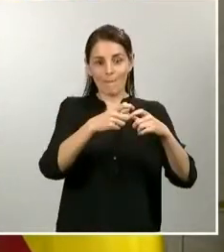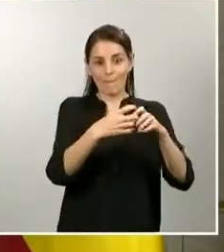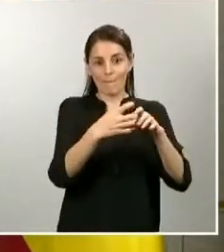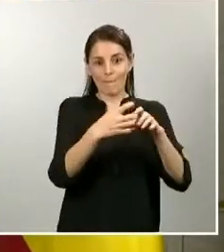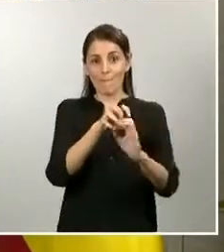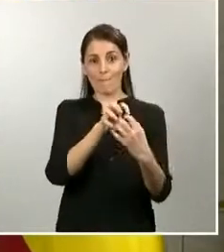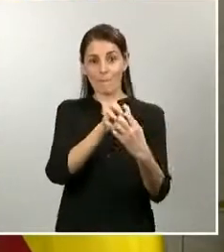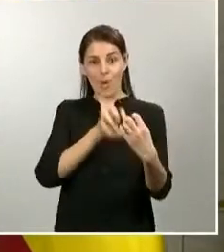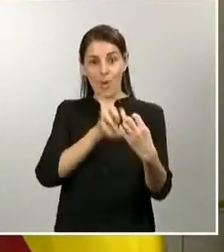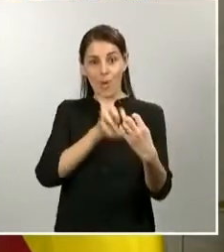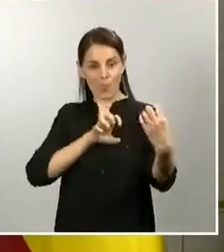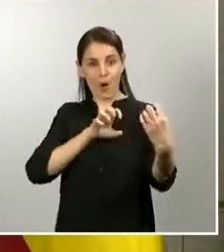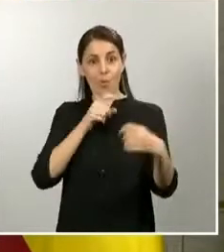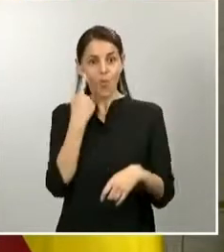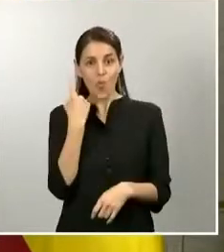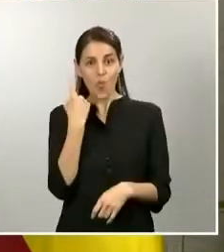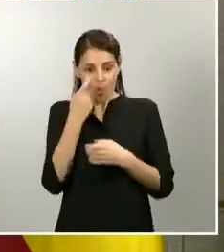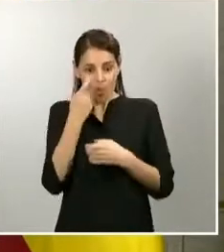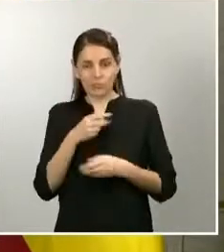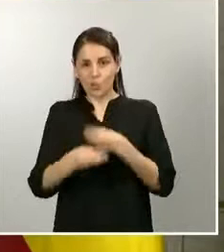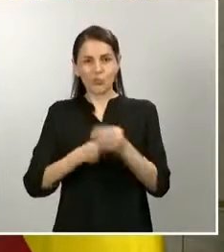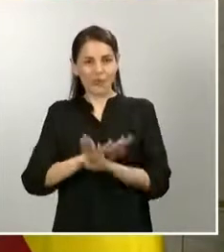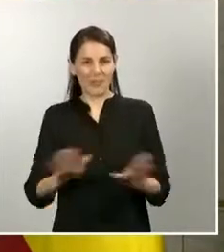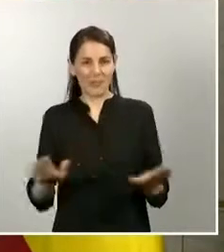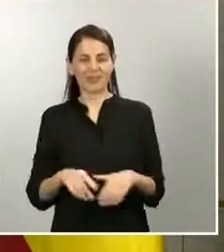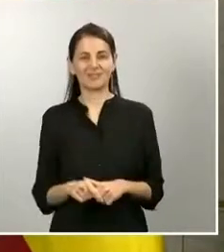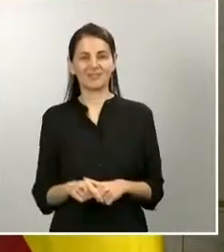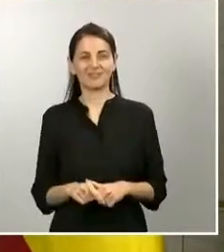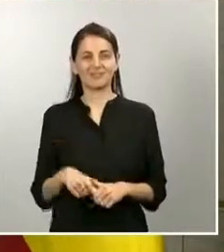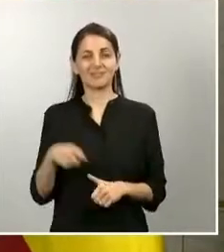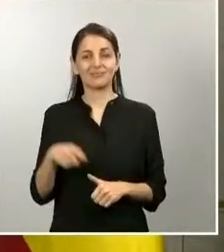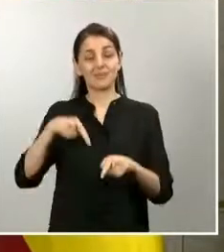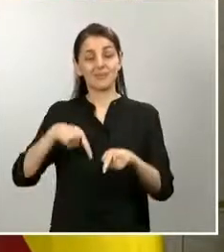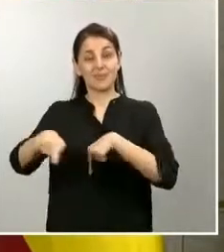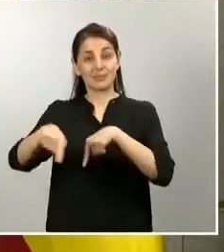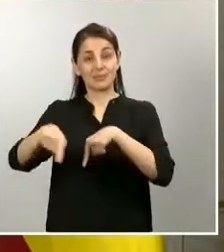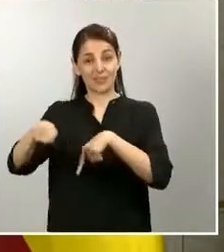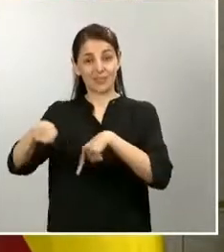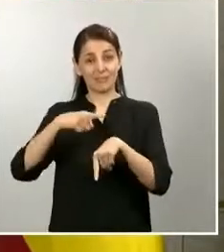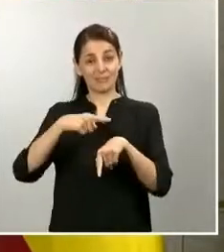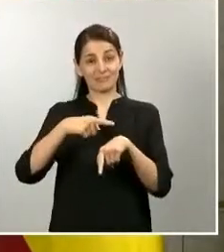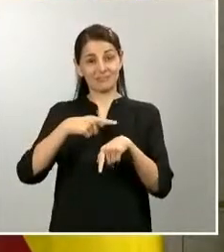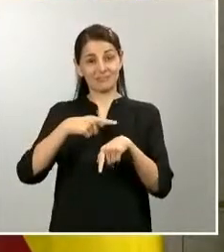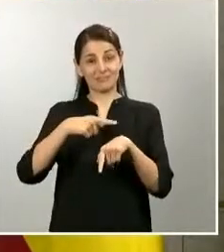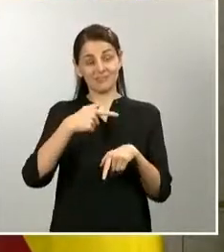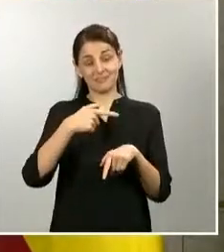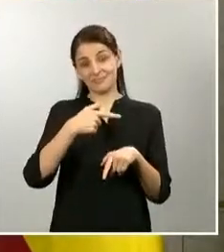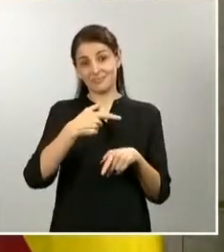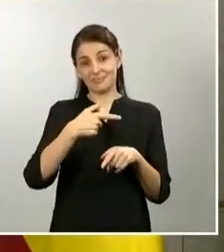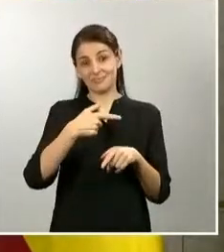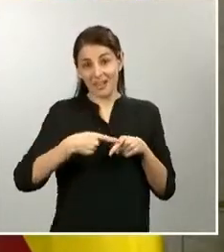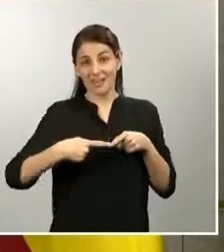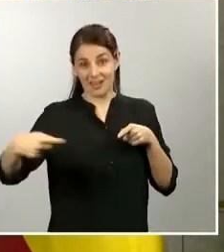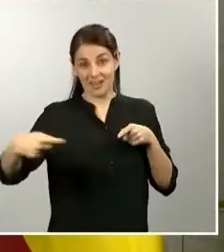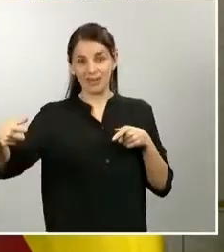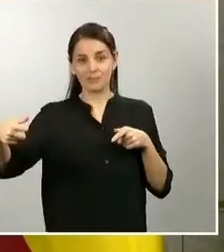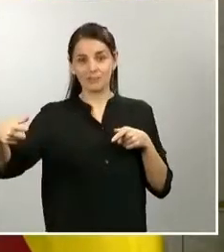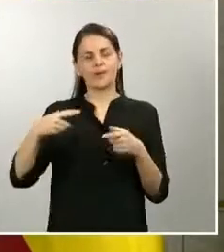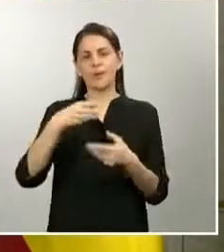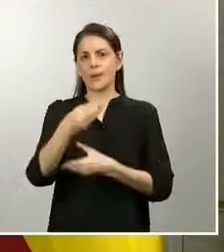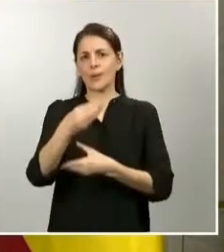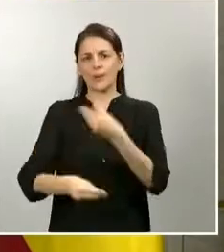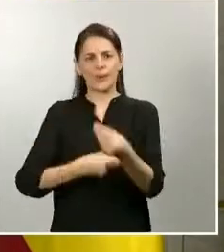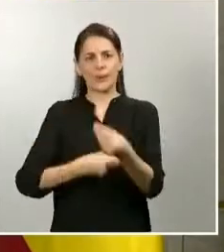transporte en autobús interurbano de larga distancia, los niveles de utilización ya son absolutamente residuales,